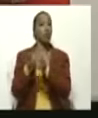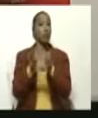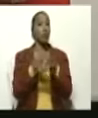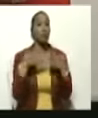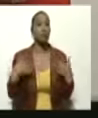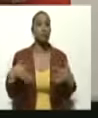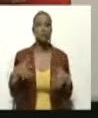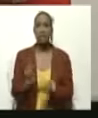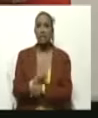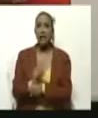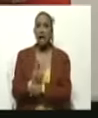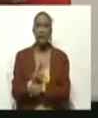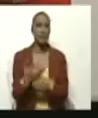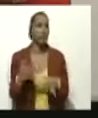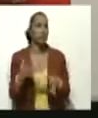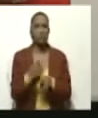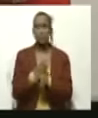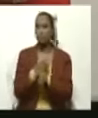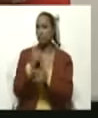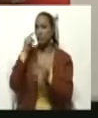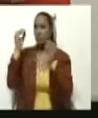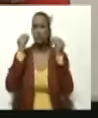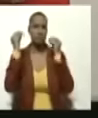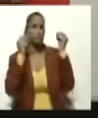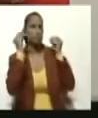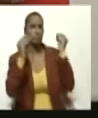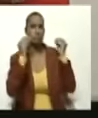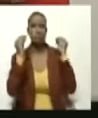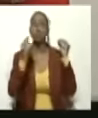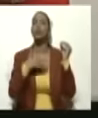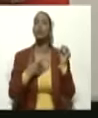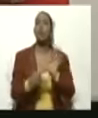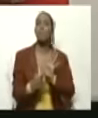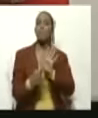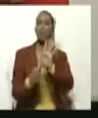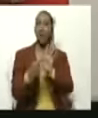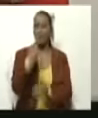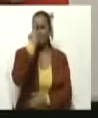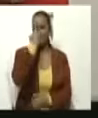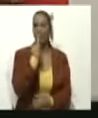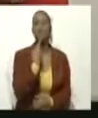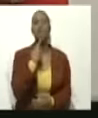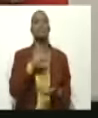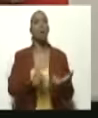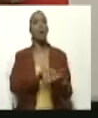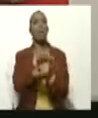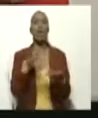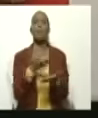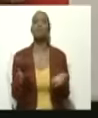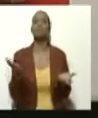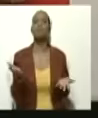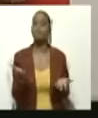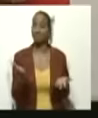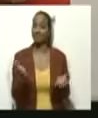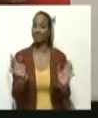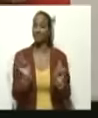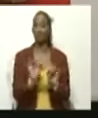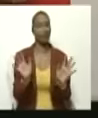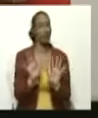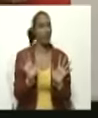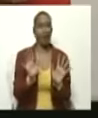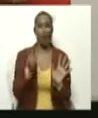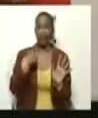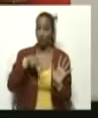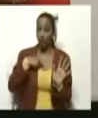empiezan a perfilar posturas que intenten después desbordarse en violencia. No lo vamos a